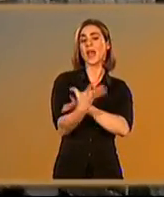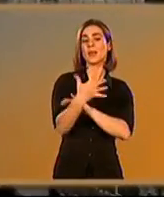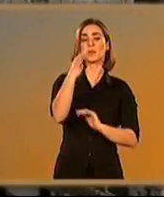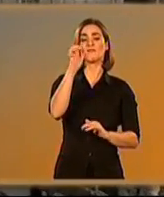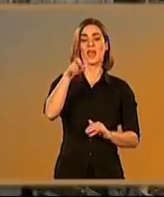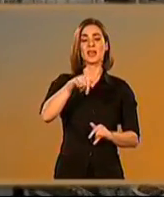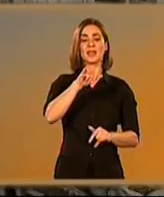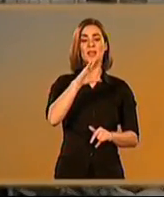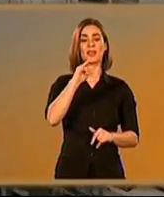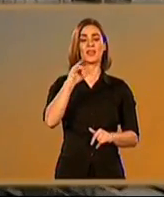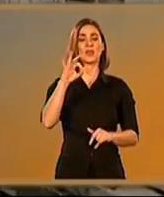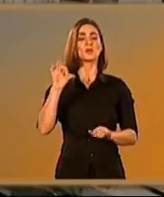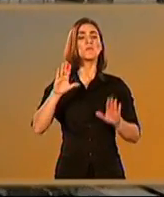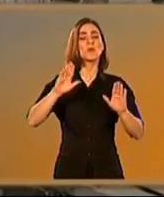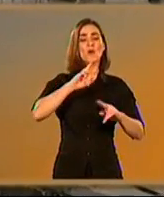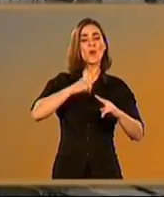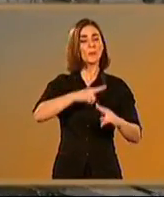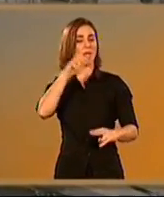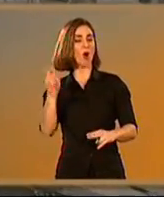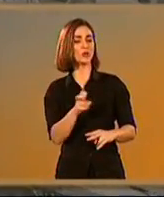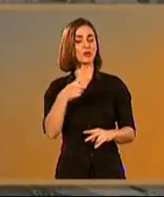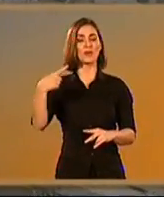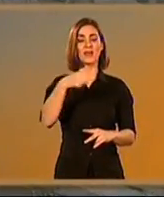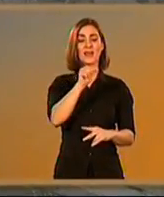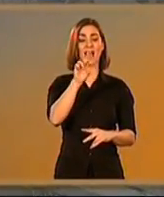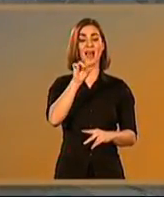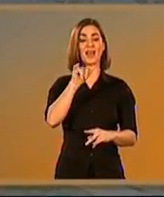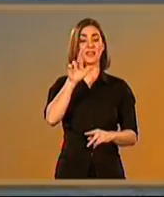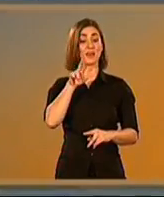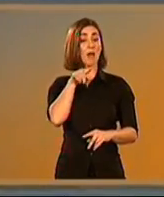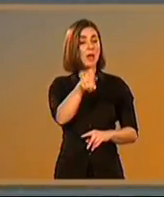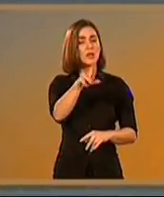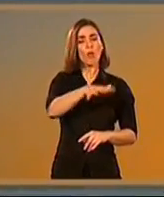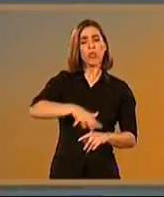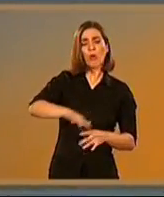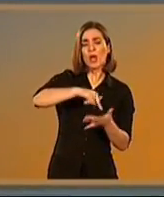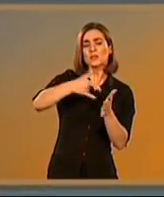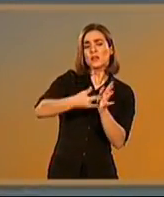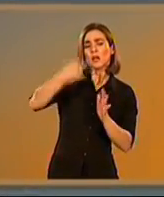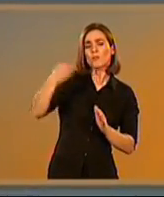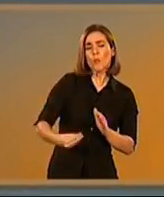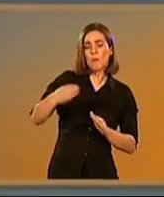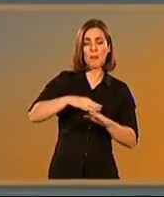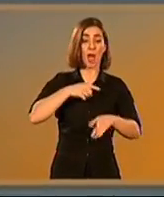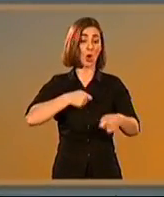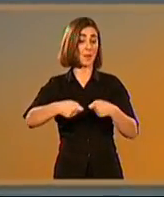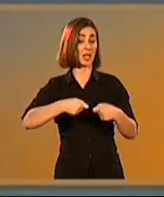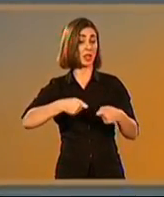los fenicios con el nombre de Gavir y que constituyó la base de las rutas comerciales del Mediterráneo y del Atlántico.